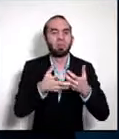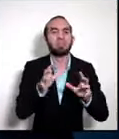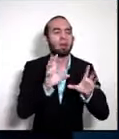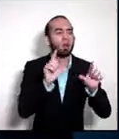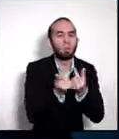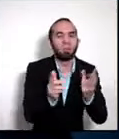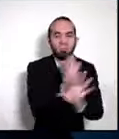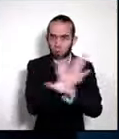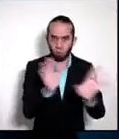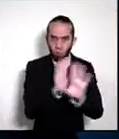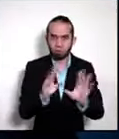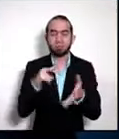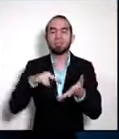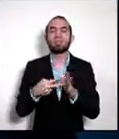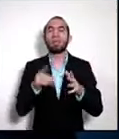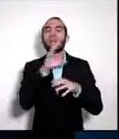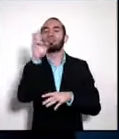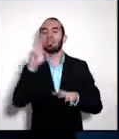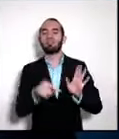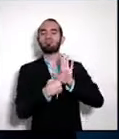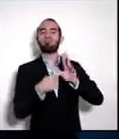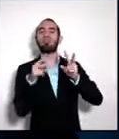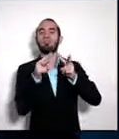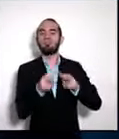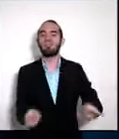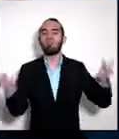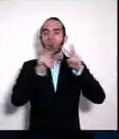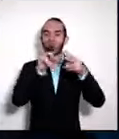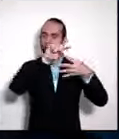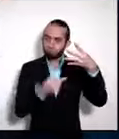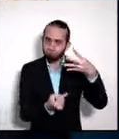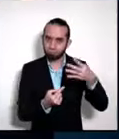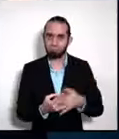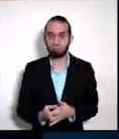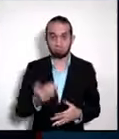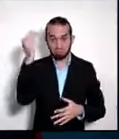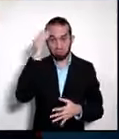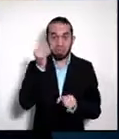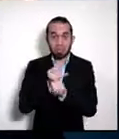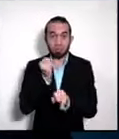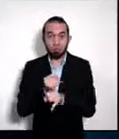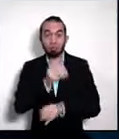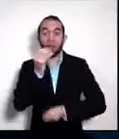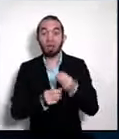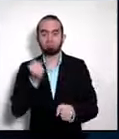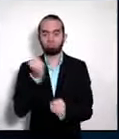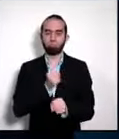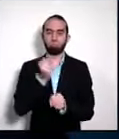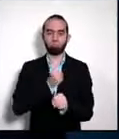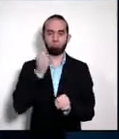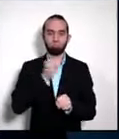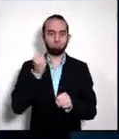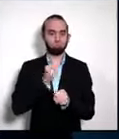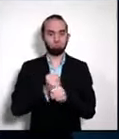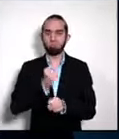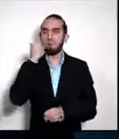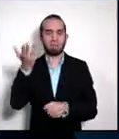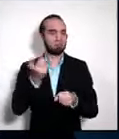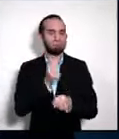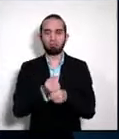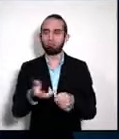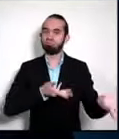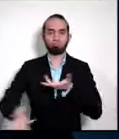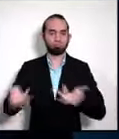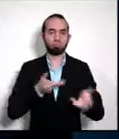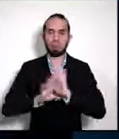valores y esos incentivos que el país ofrece. Las instituciones son ejecutoras, son facilitadoras. Y el trap to y